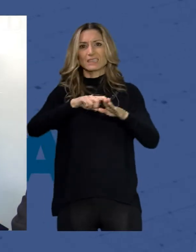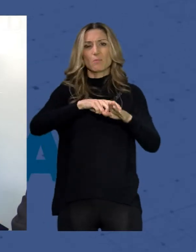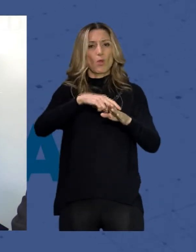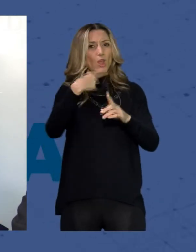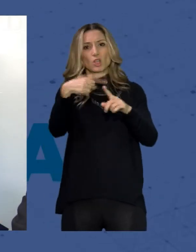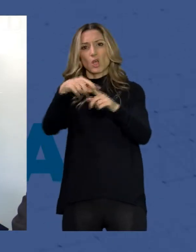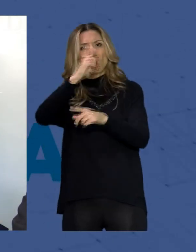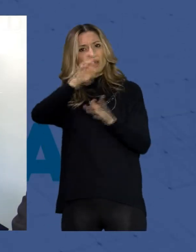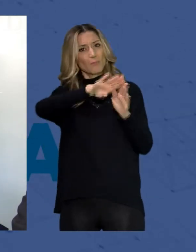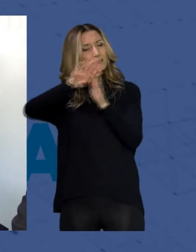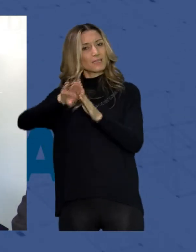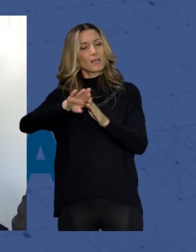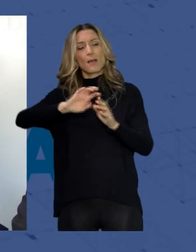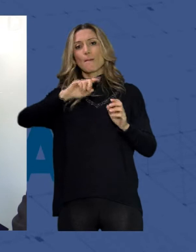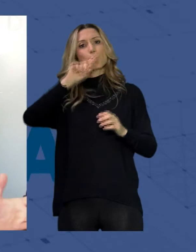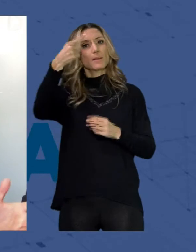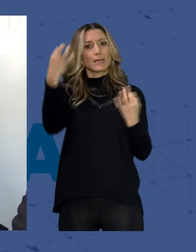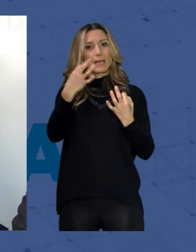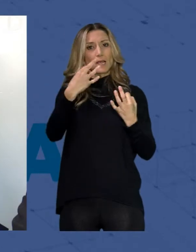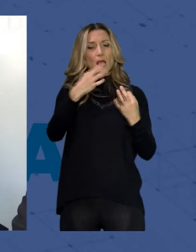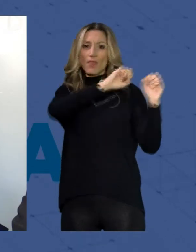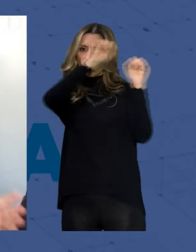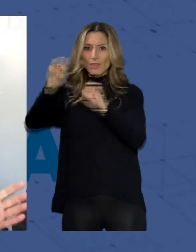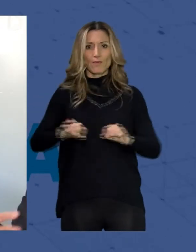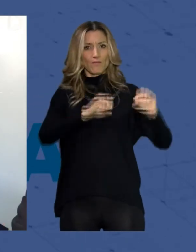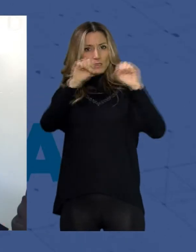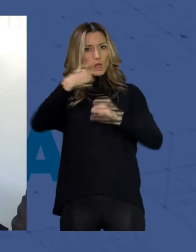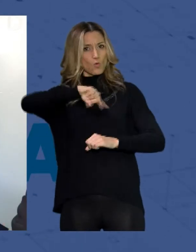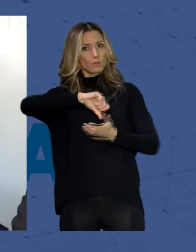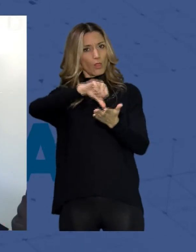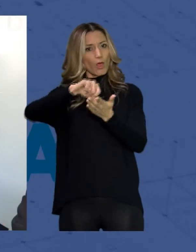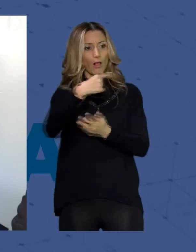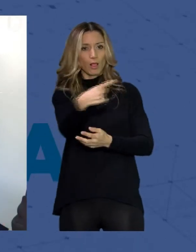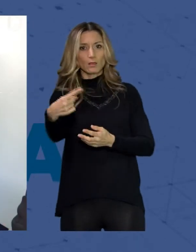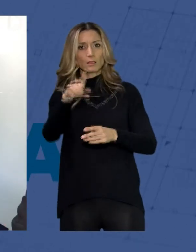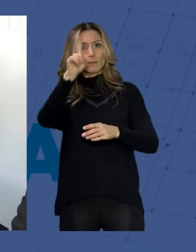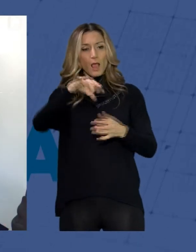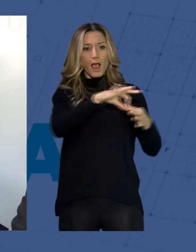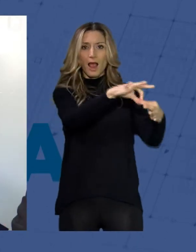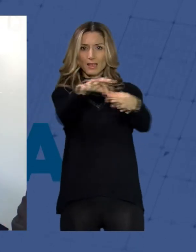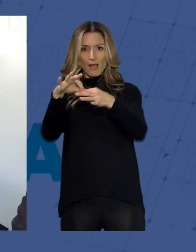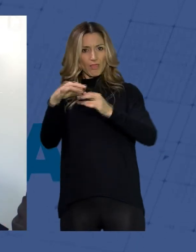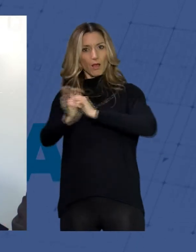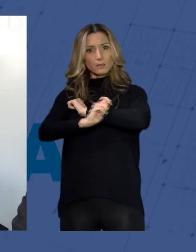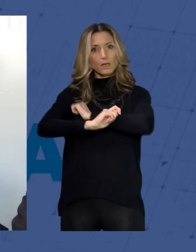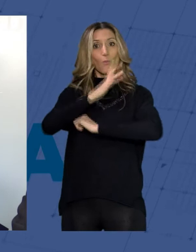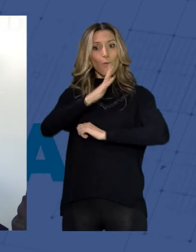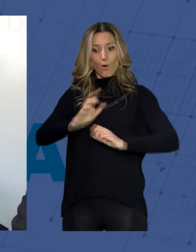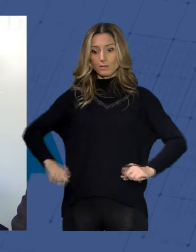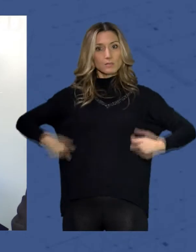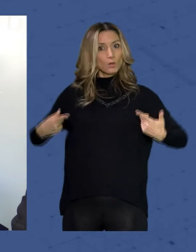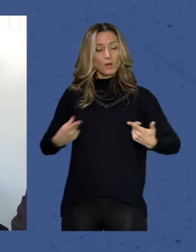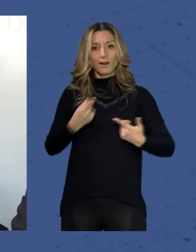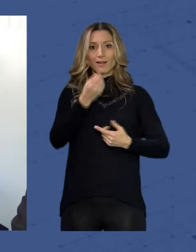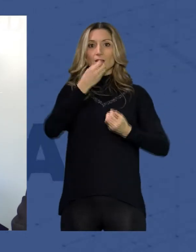está la defensa de nuestras ciudades de nuestros territorios y evidentemente de la alianza tanto estratégica como desde el punto de vista natural e histórico